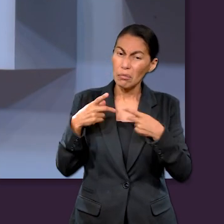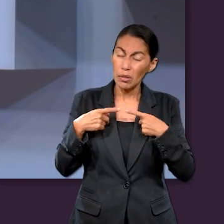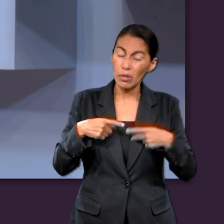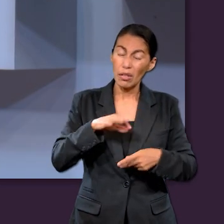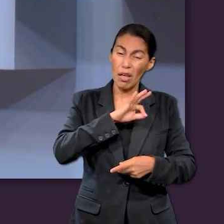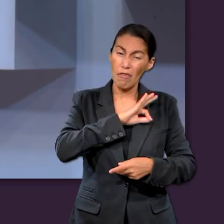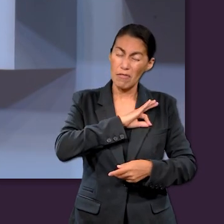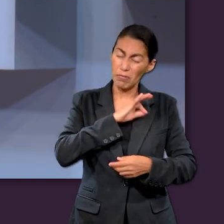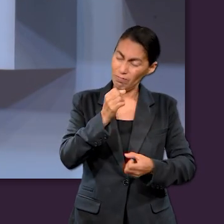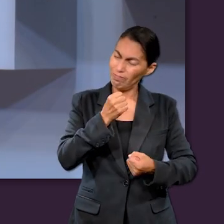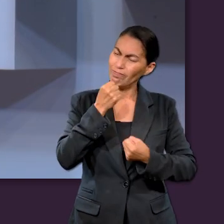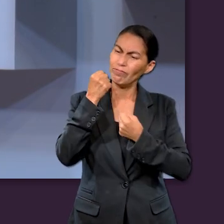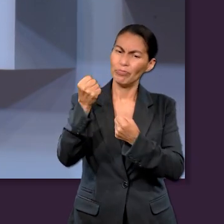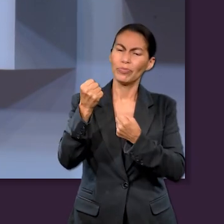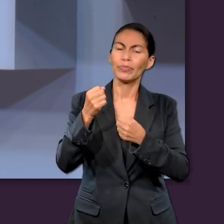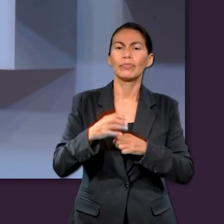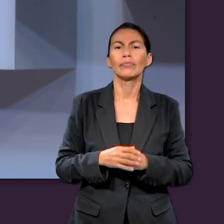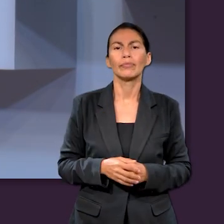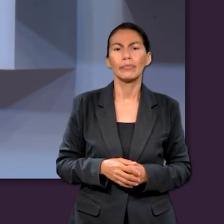mostraron fe.